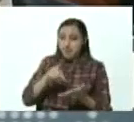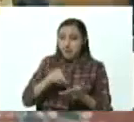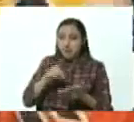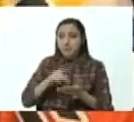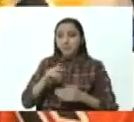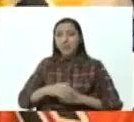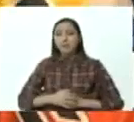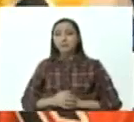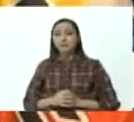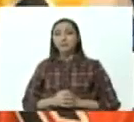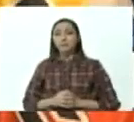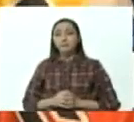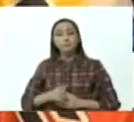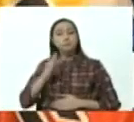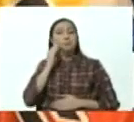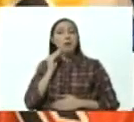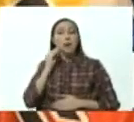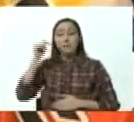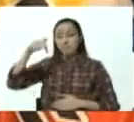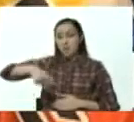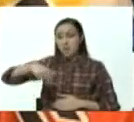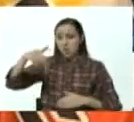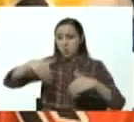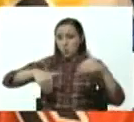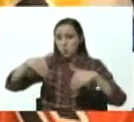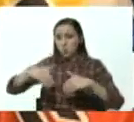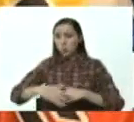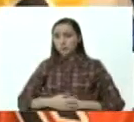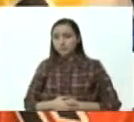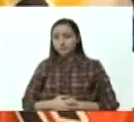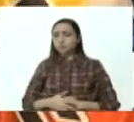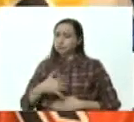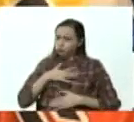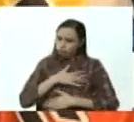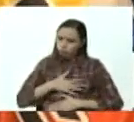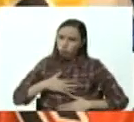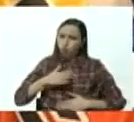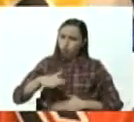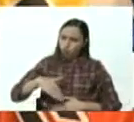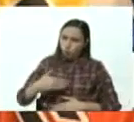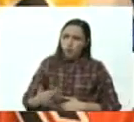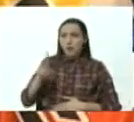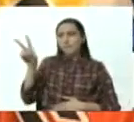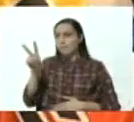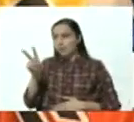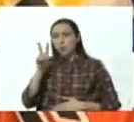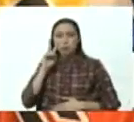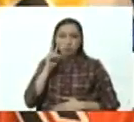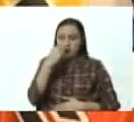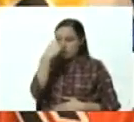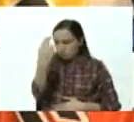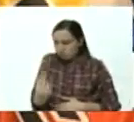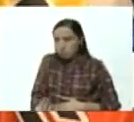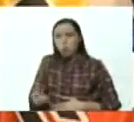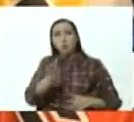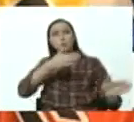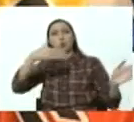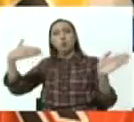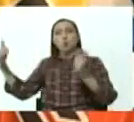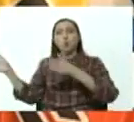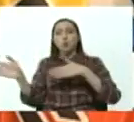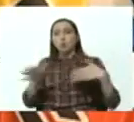de esta experiencia además también disfruten nuestra patria su clima que está